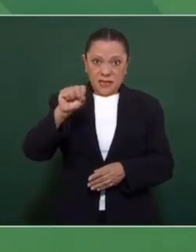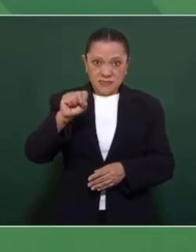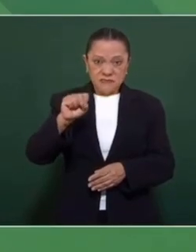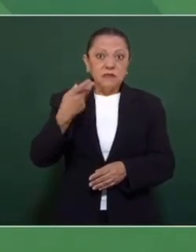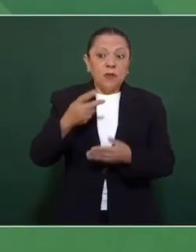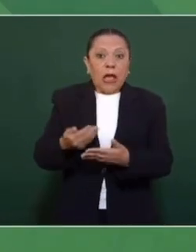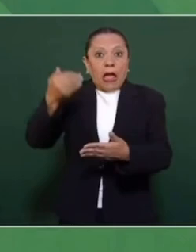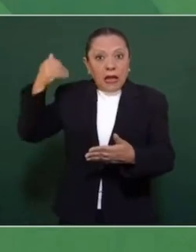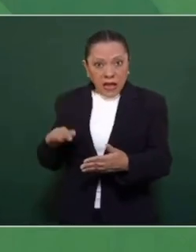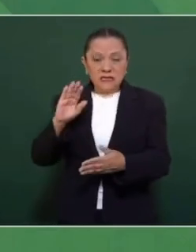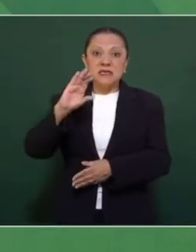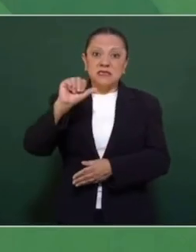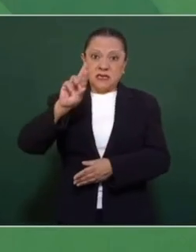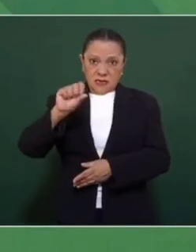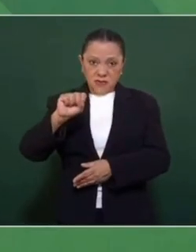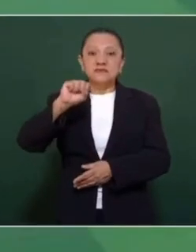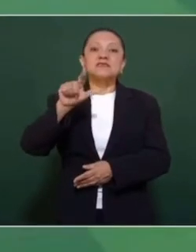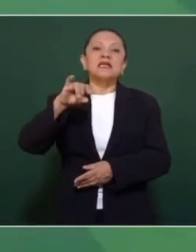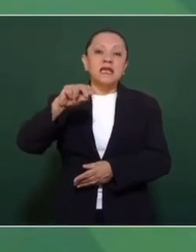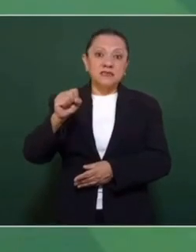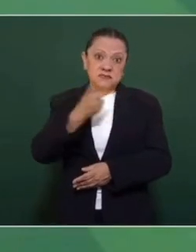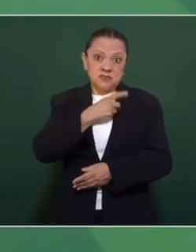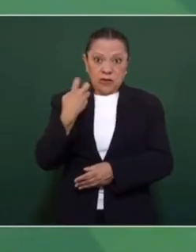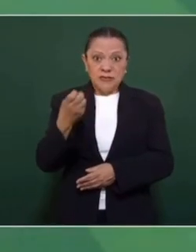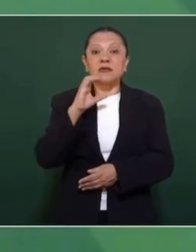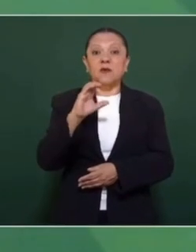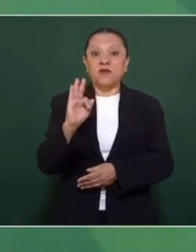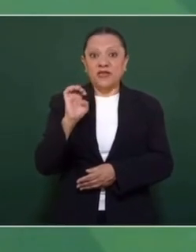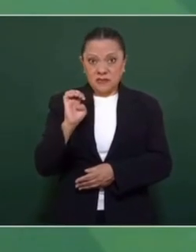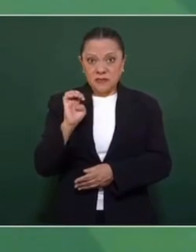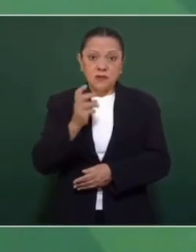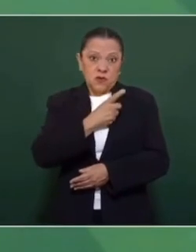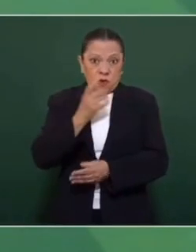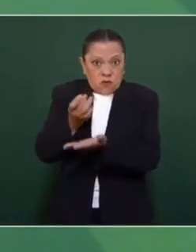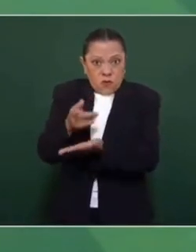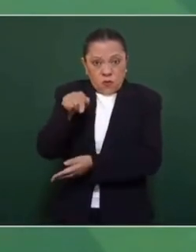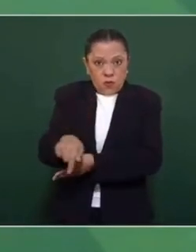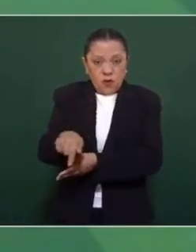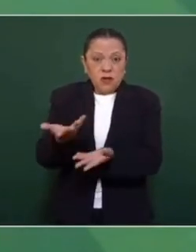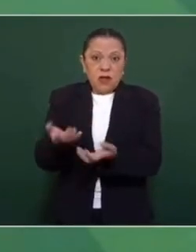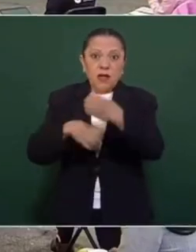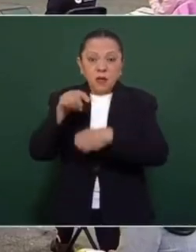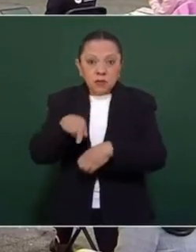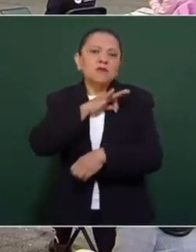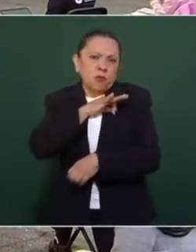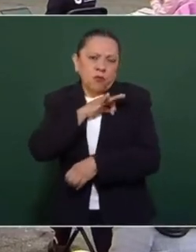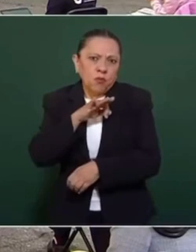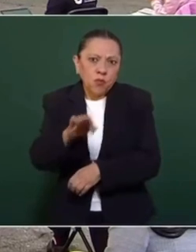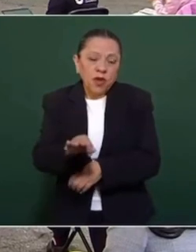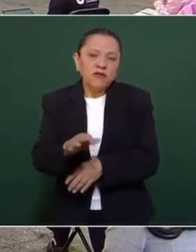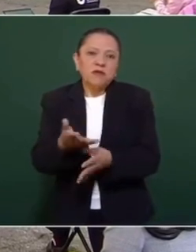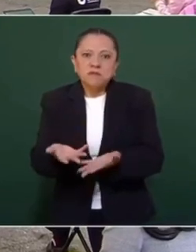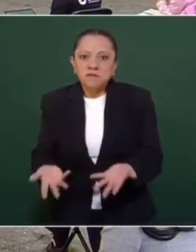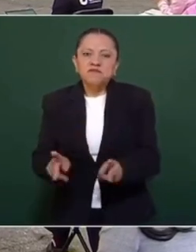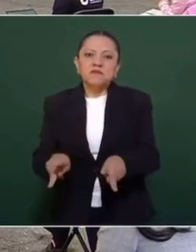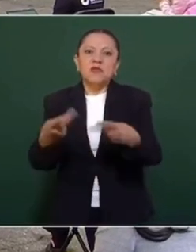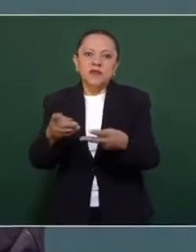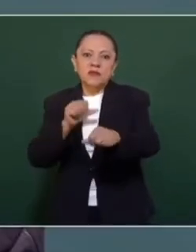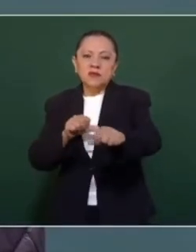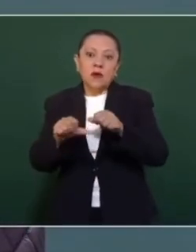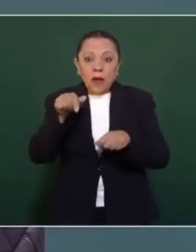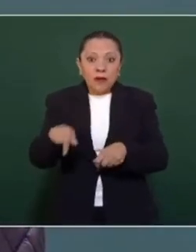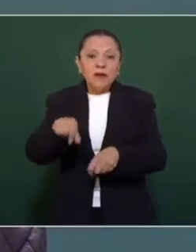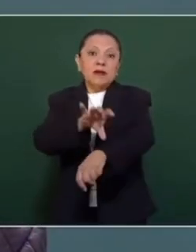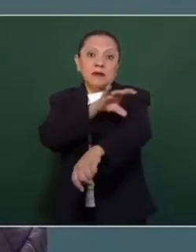Antes de Salinas, sólo la Comisión Federal de Electricidad podía transmitir la